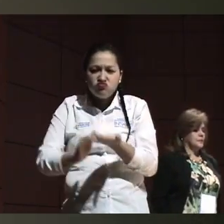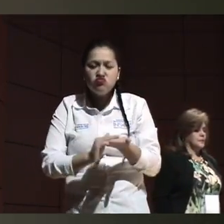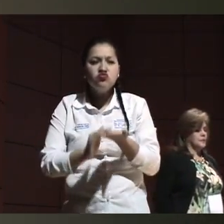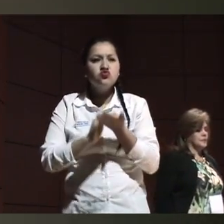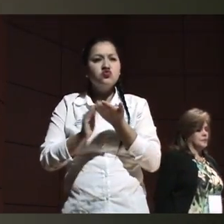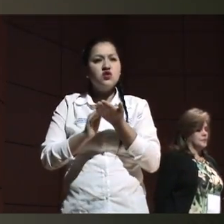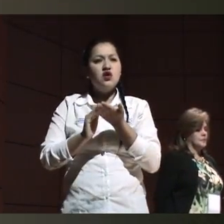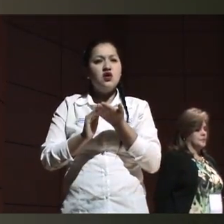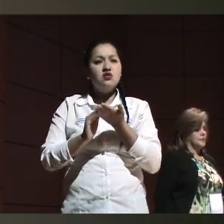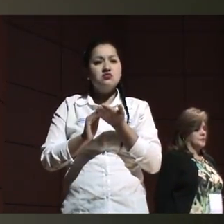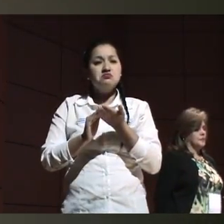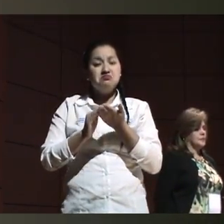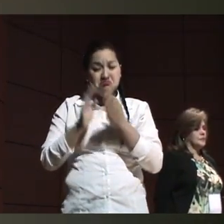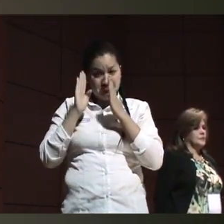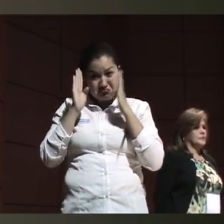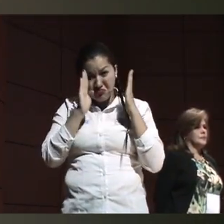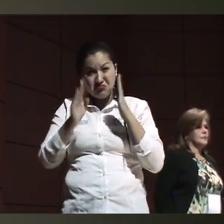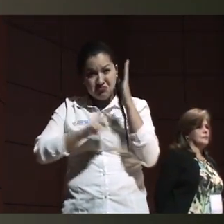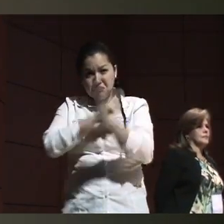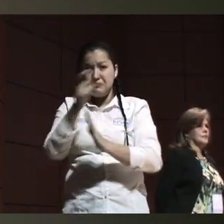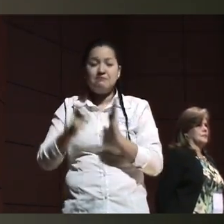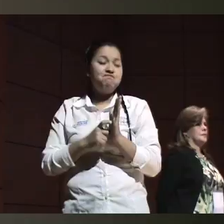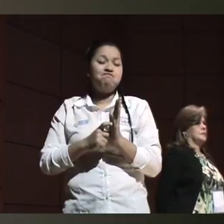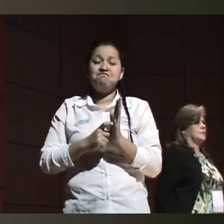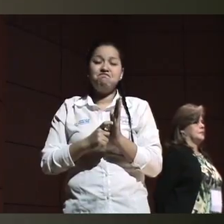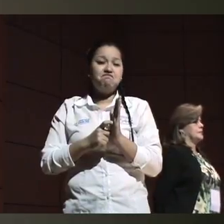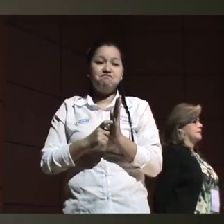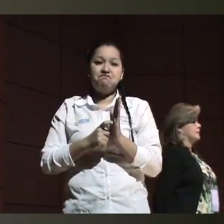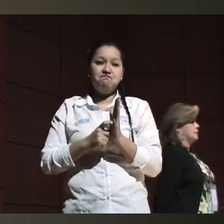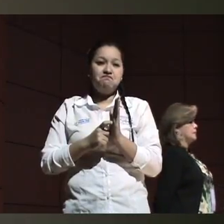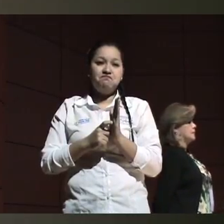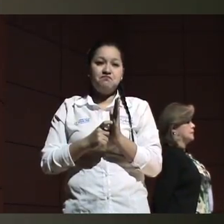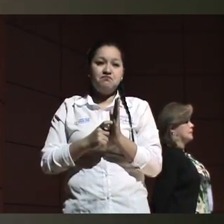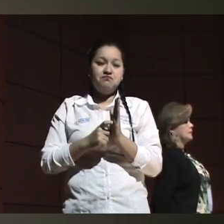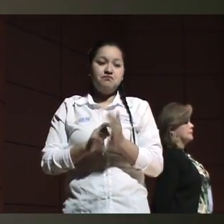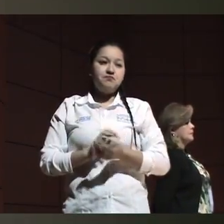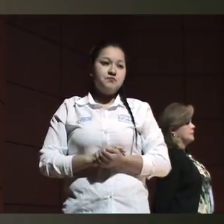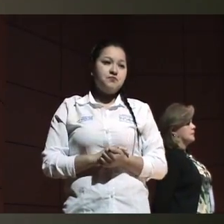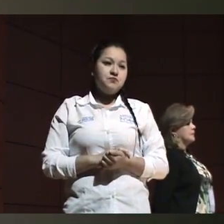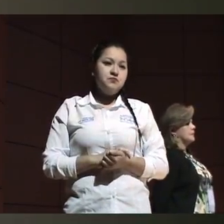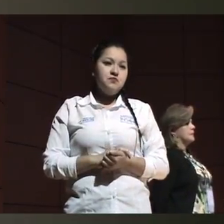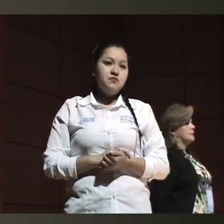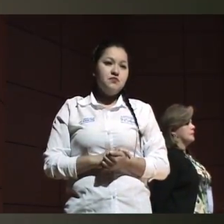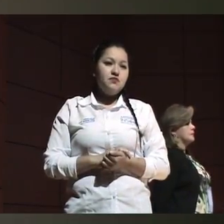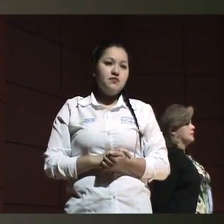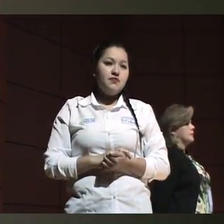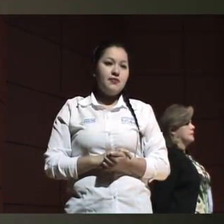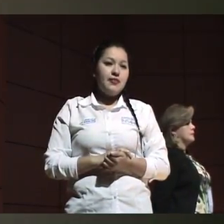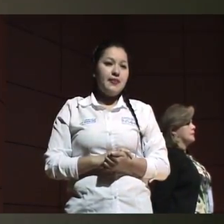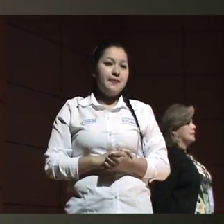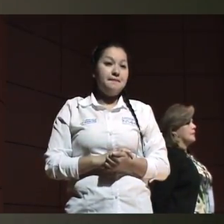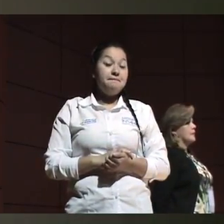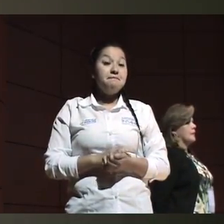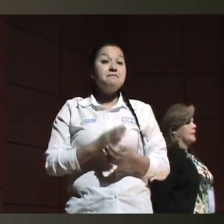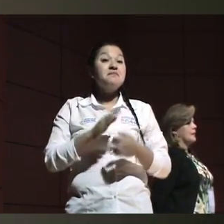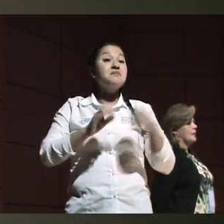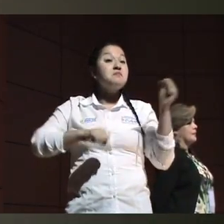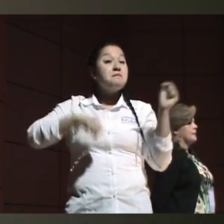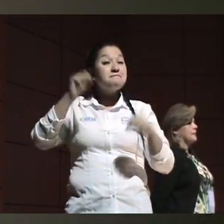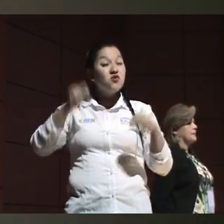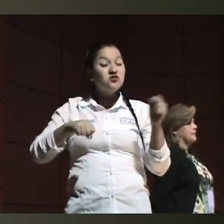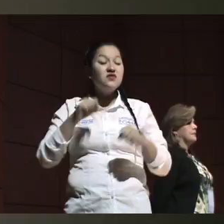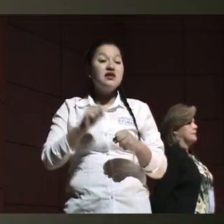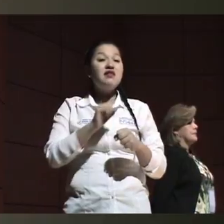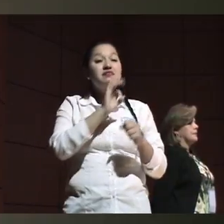acceso a su manejo y a su cuidado. Tiene un bajo periodo de expectativa de vida, de tres a cinco años un